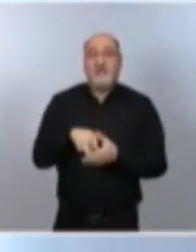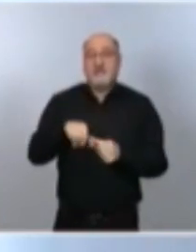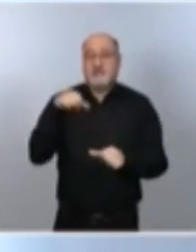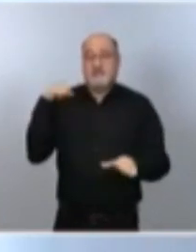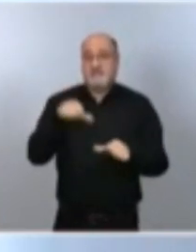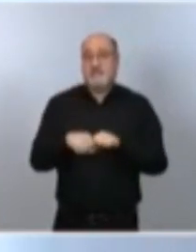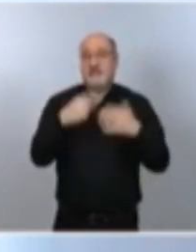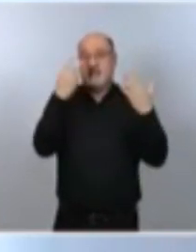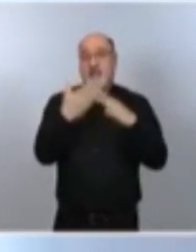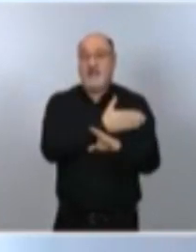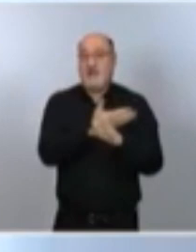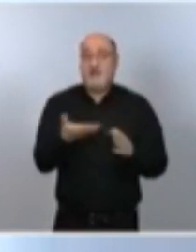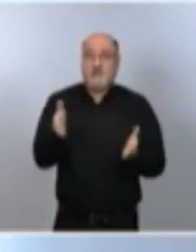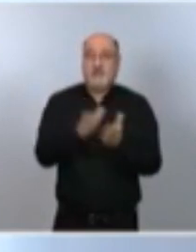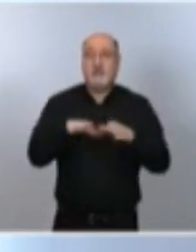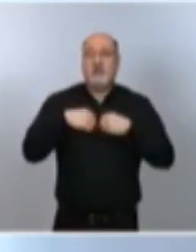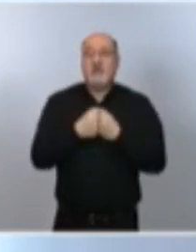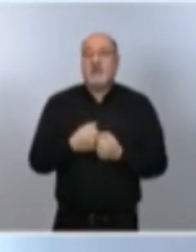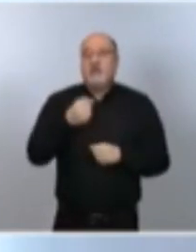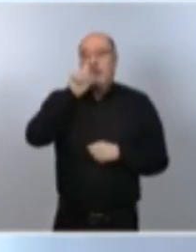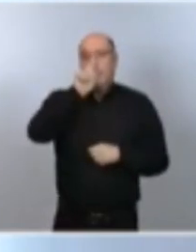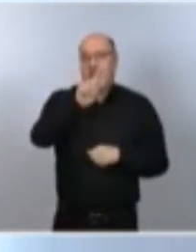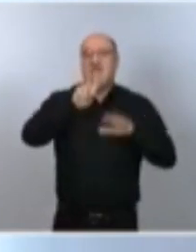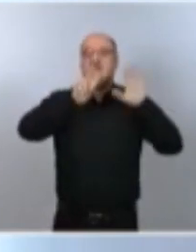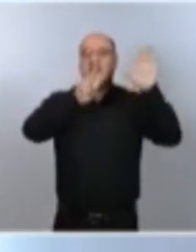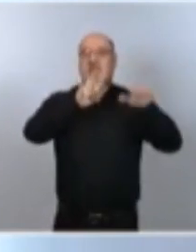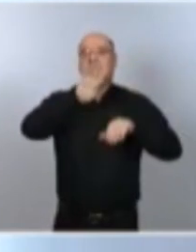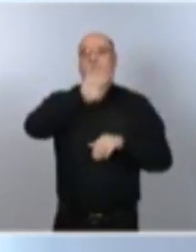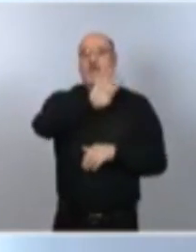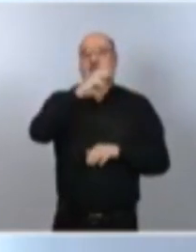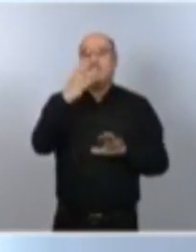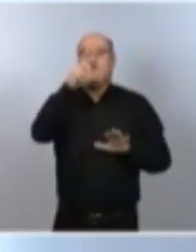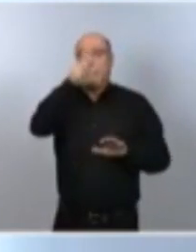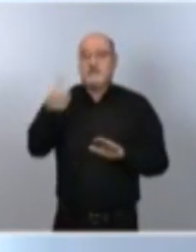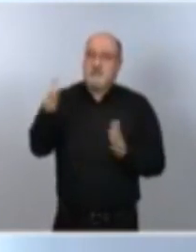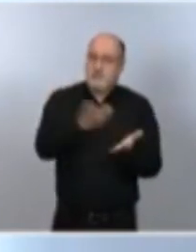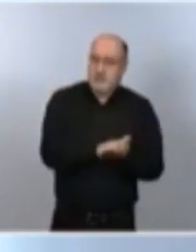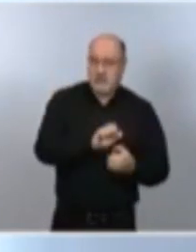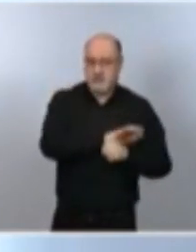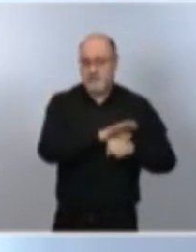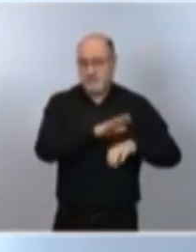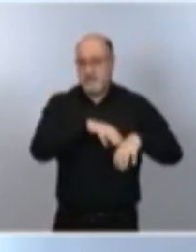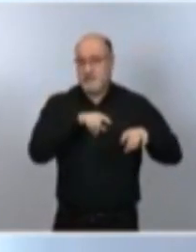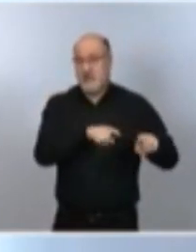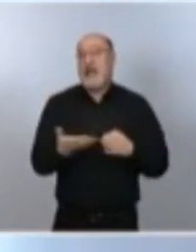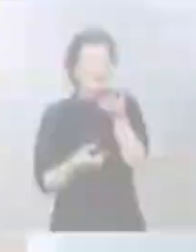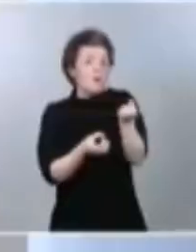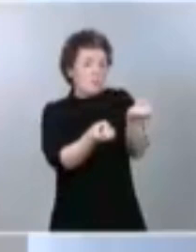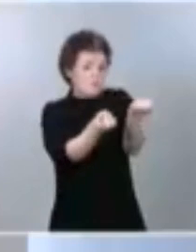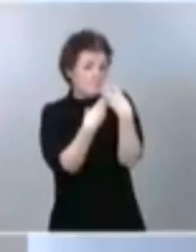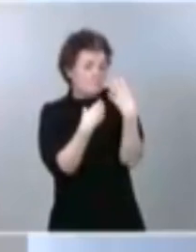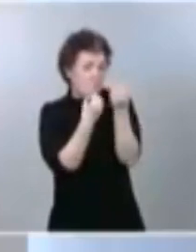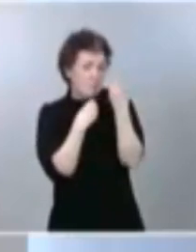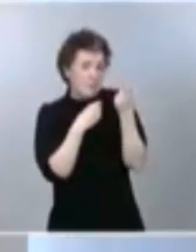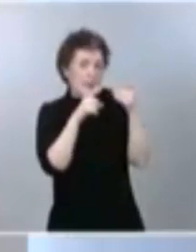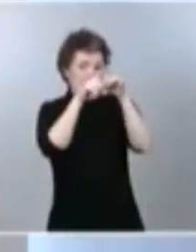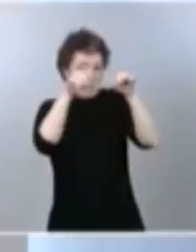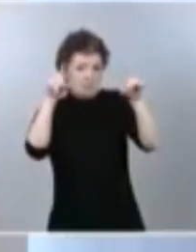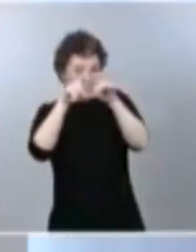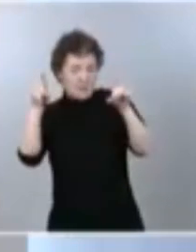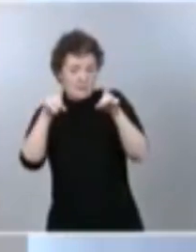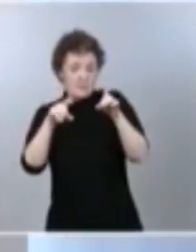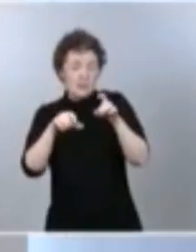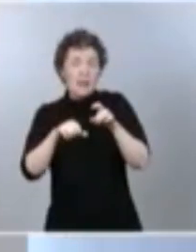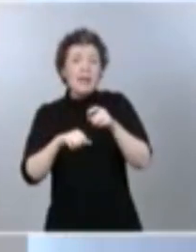días ascienden a 1.748 y los fallecidos notificados desde ayer 643. Que a partir del segundo